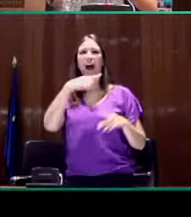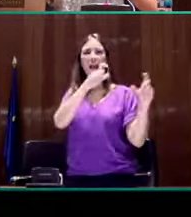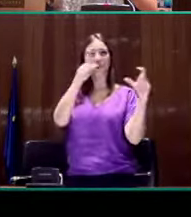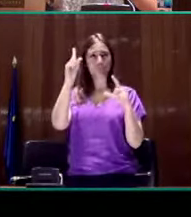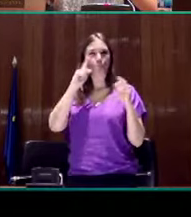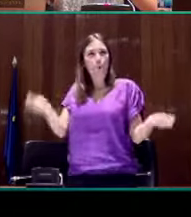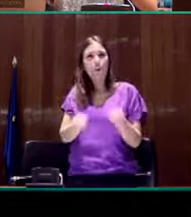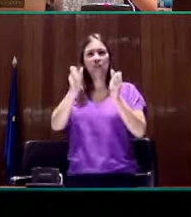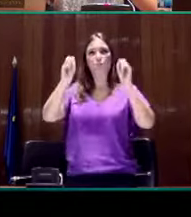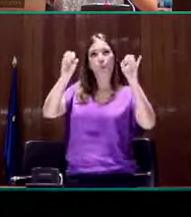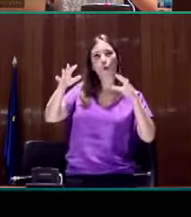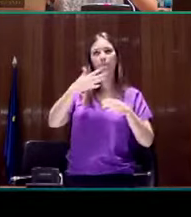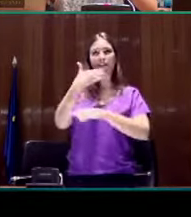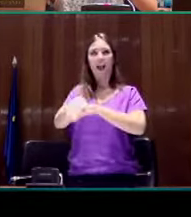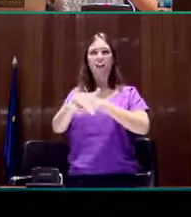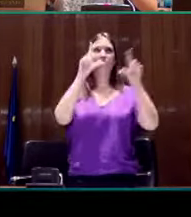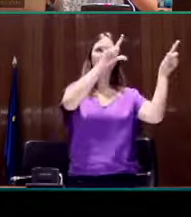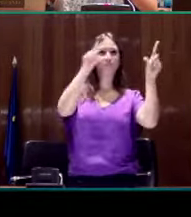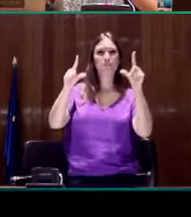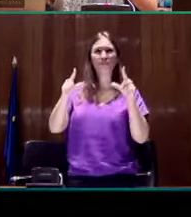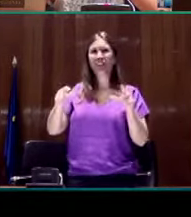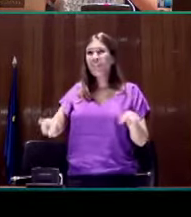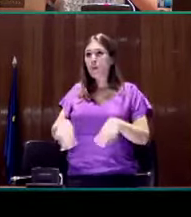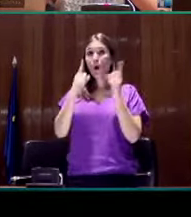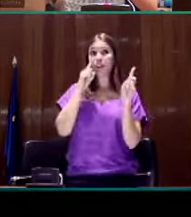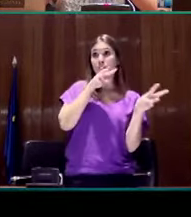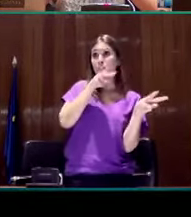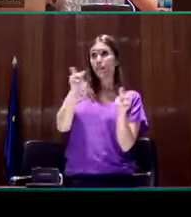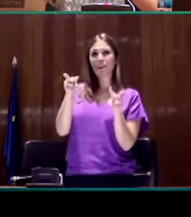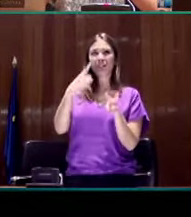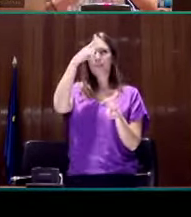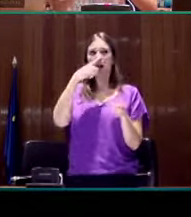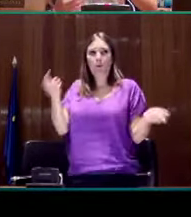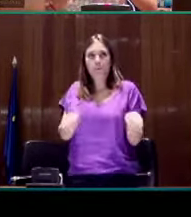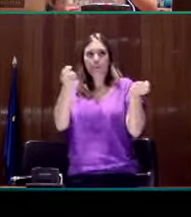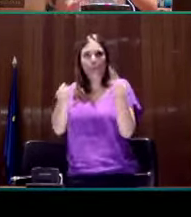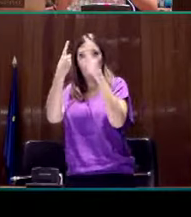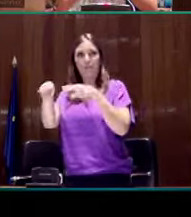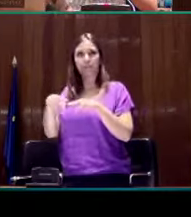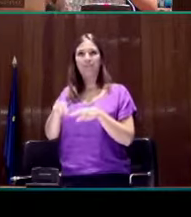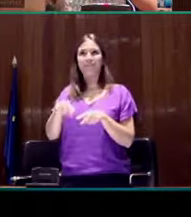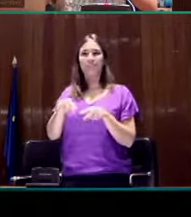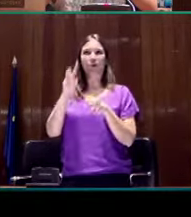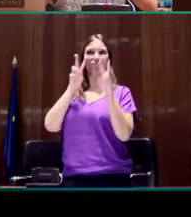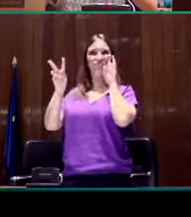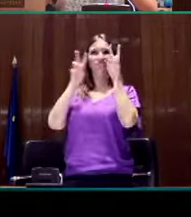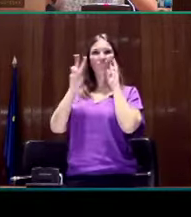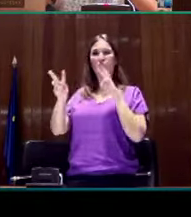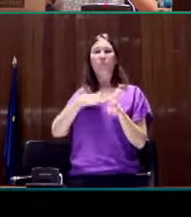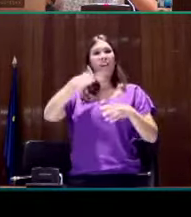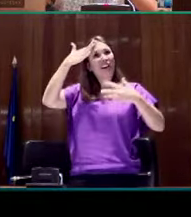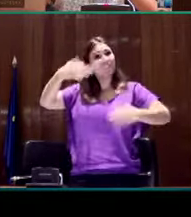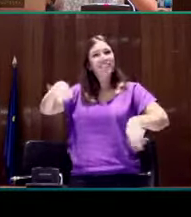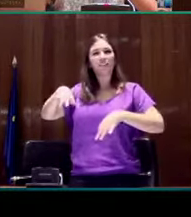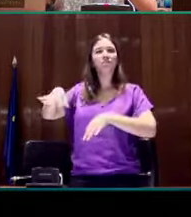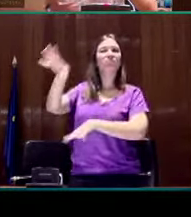publicidad, por la calle, en cualquier lugar en el que estamos, tenemos imágenes que comprendemos y que hacemos intención por comprender sin ningún tipo